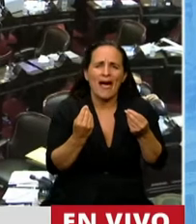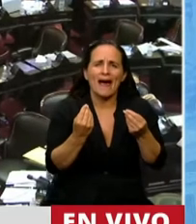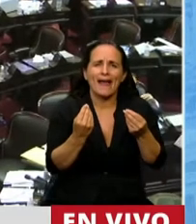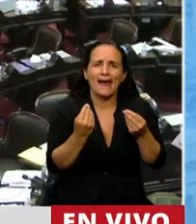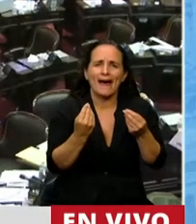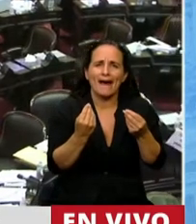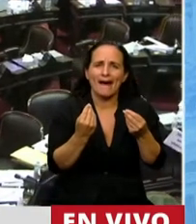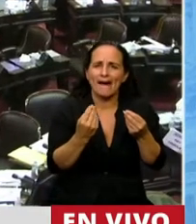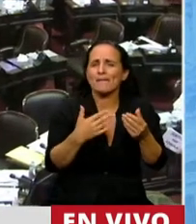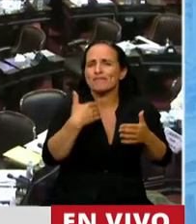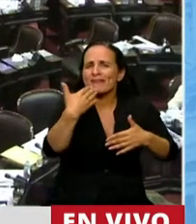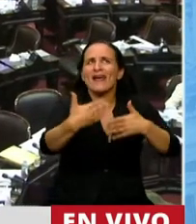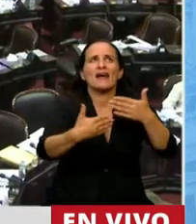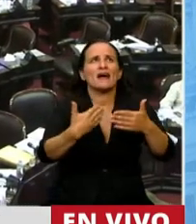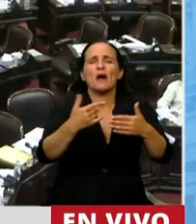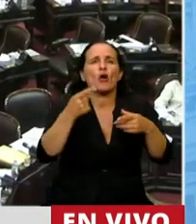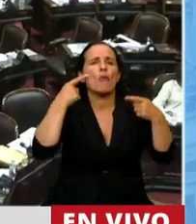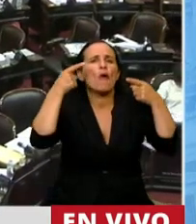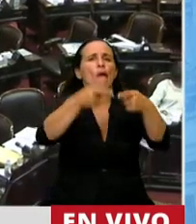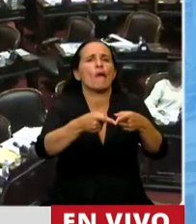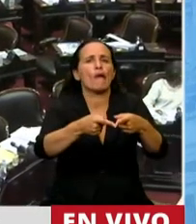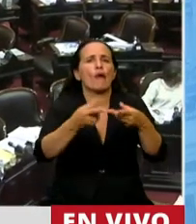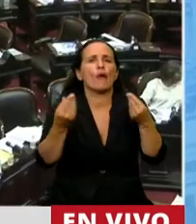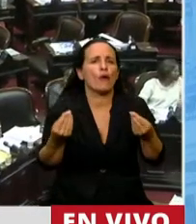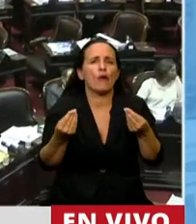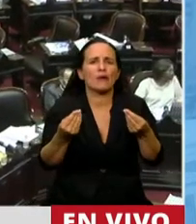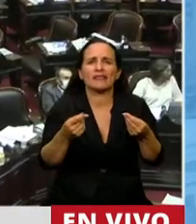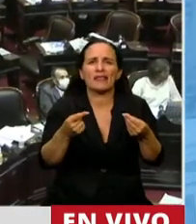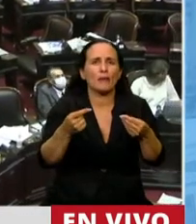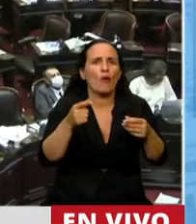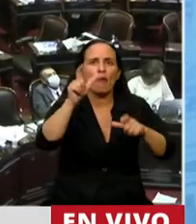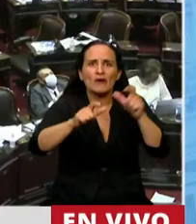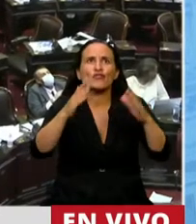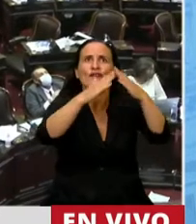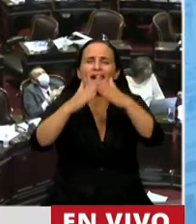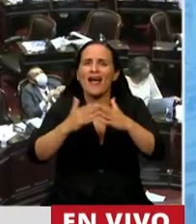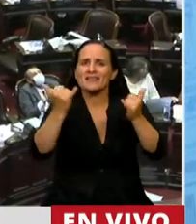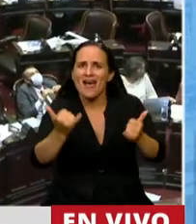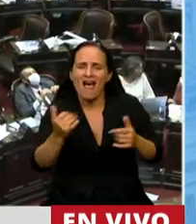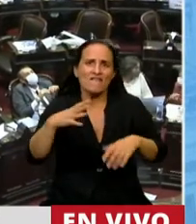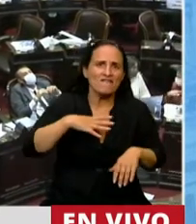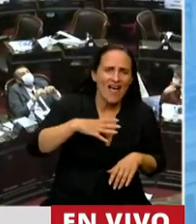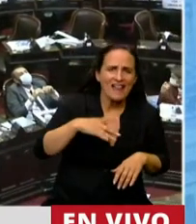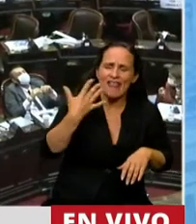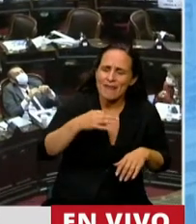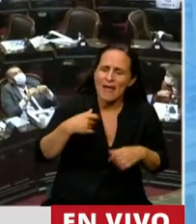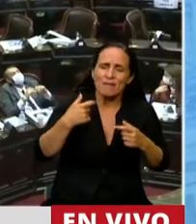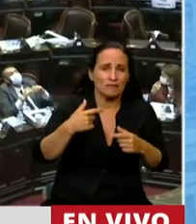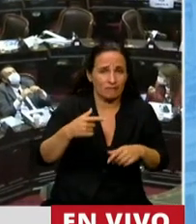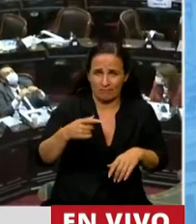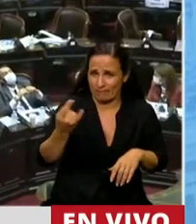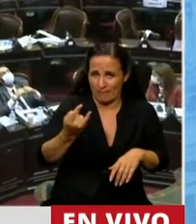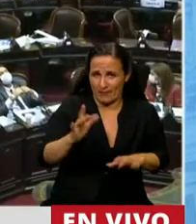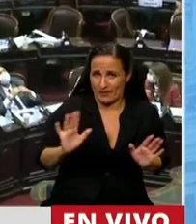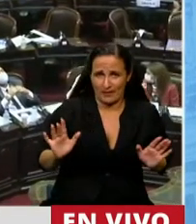apuntar a combatir el déficit habitacional, bueno, eso no es cierto. Digo, porque sabemos que la